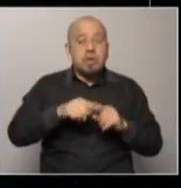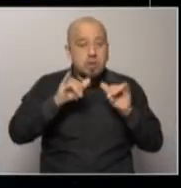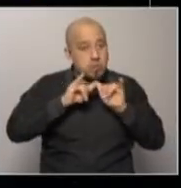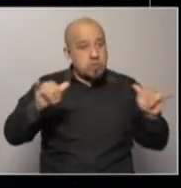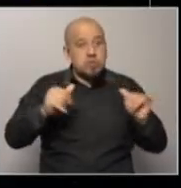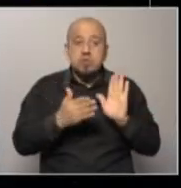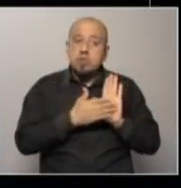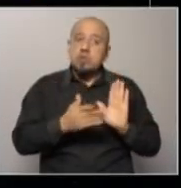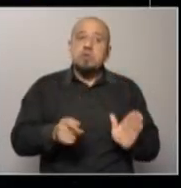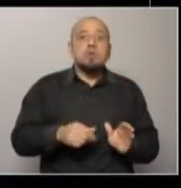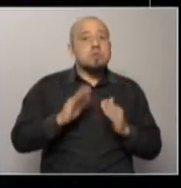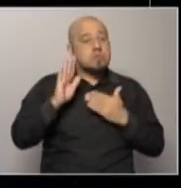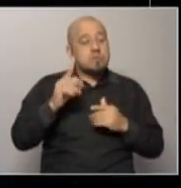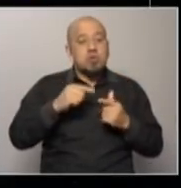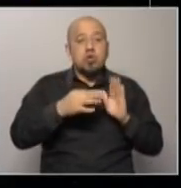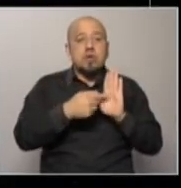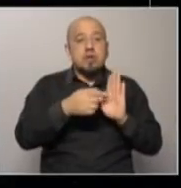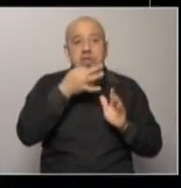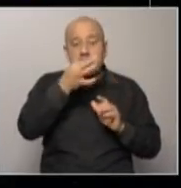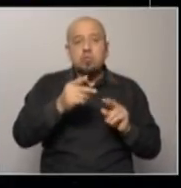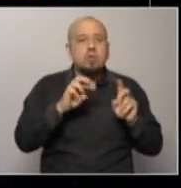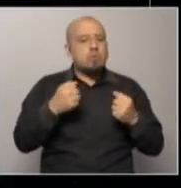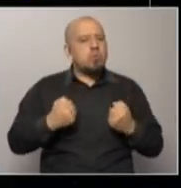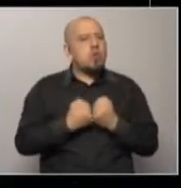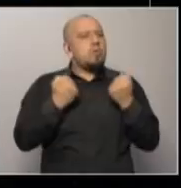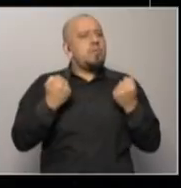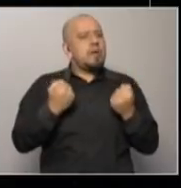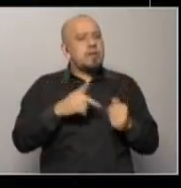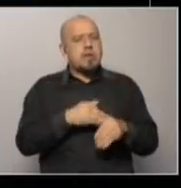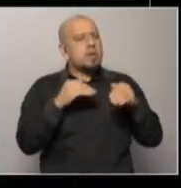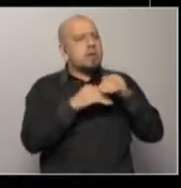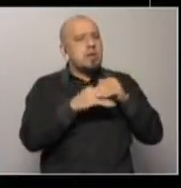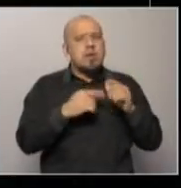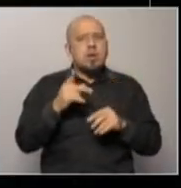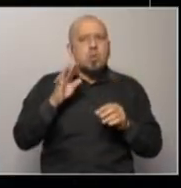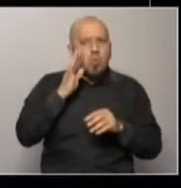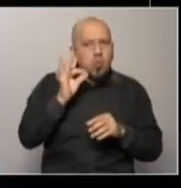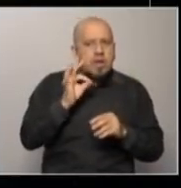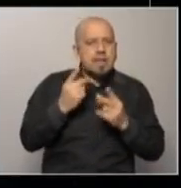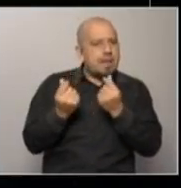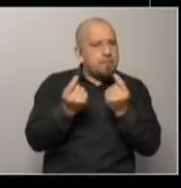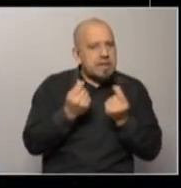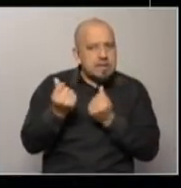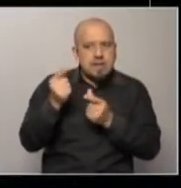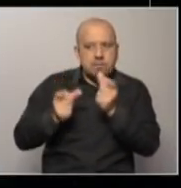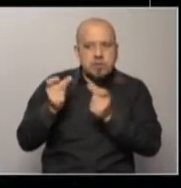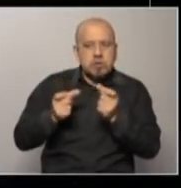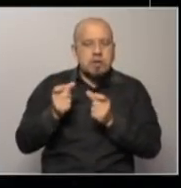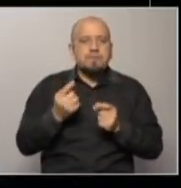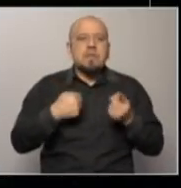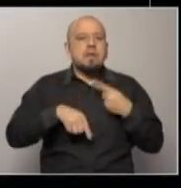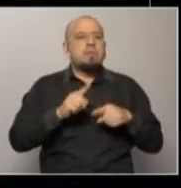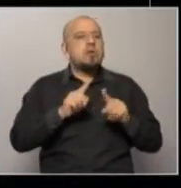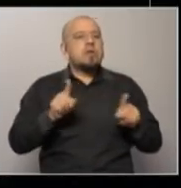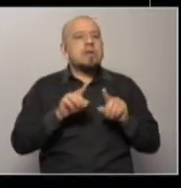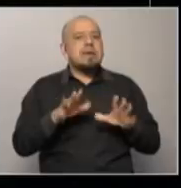para el país, con lo que llamó primero un shock de austeridad, cuidar la plata de la gente. Fue cambiando el término que se usaba, pero lo